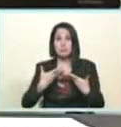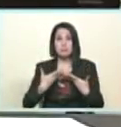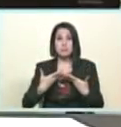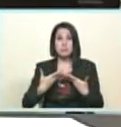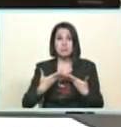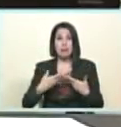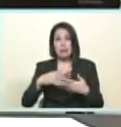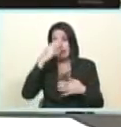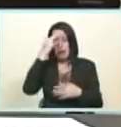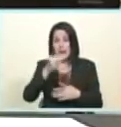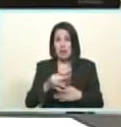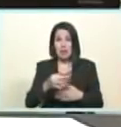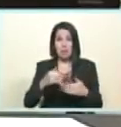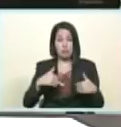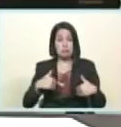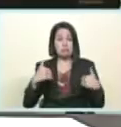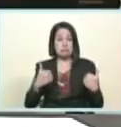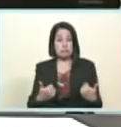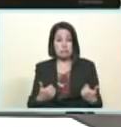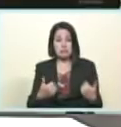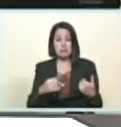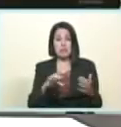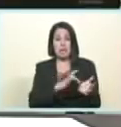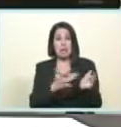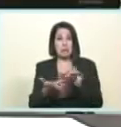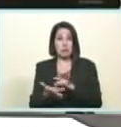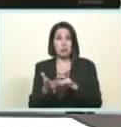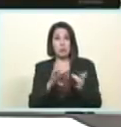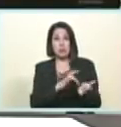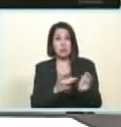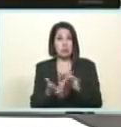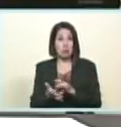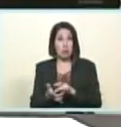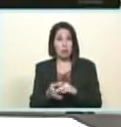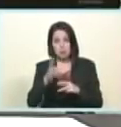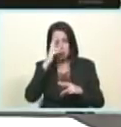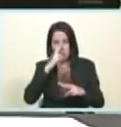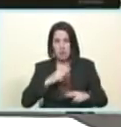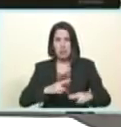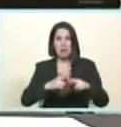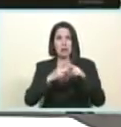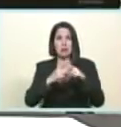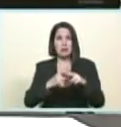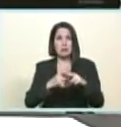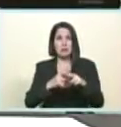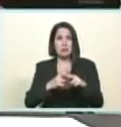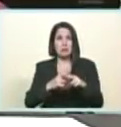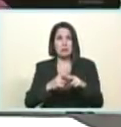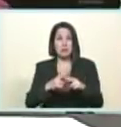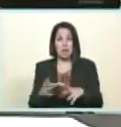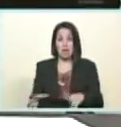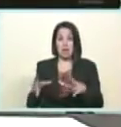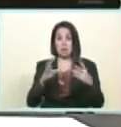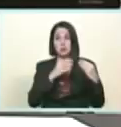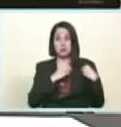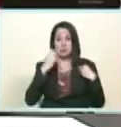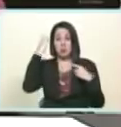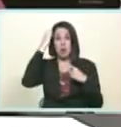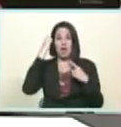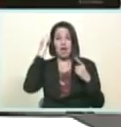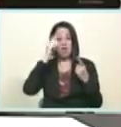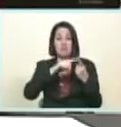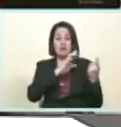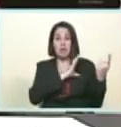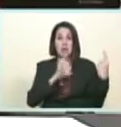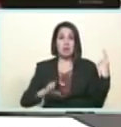la familia del valor del país por eso hacemos todo para que estemos preparados para unas navidades en